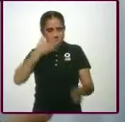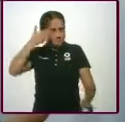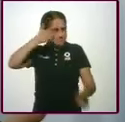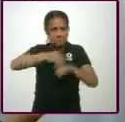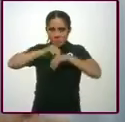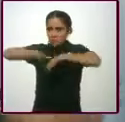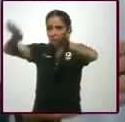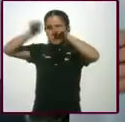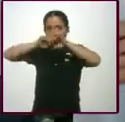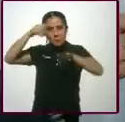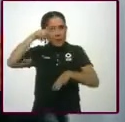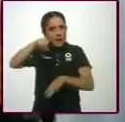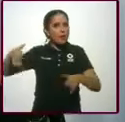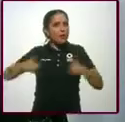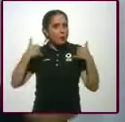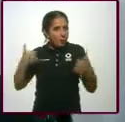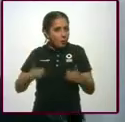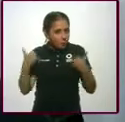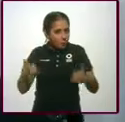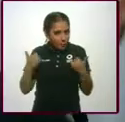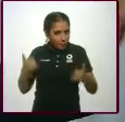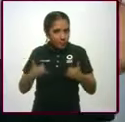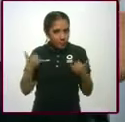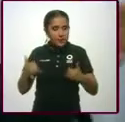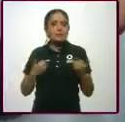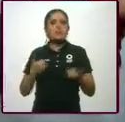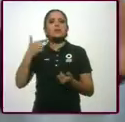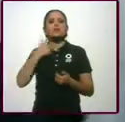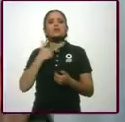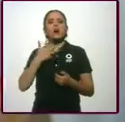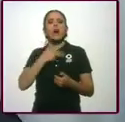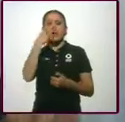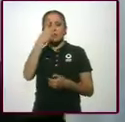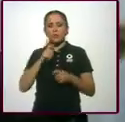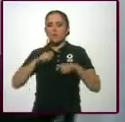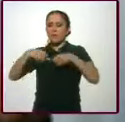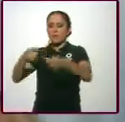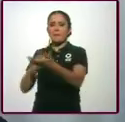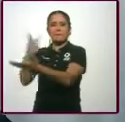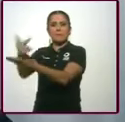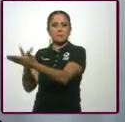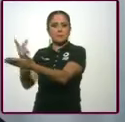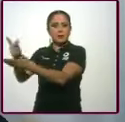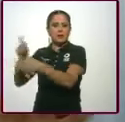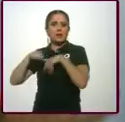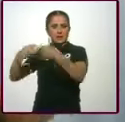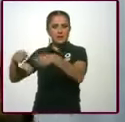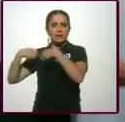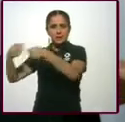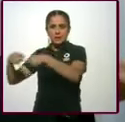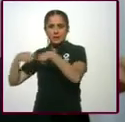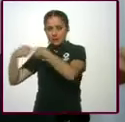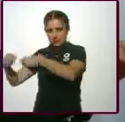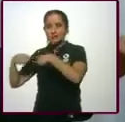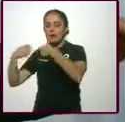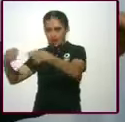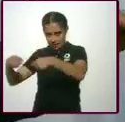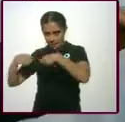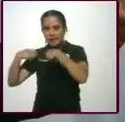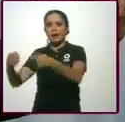principal... Mira, por ejemplo, a mí yo me ha tocado entregar unos premios. Y te lo voy a decir por qué. ¿Por qué te saco este tema?